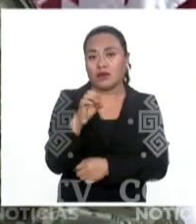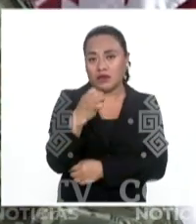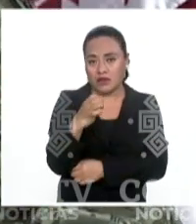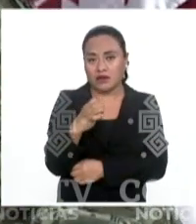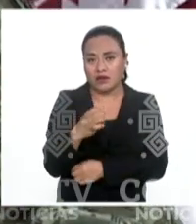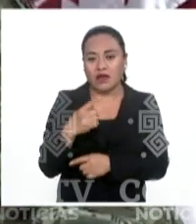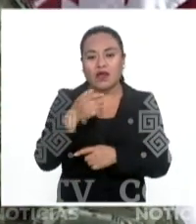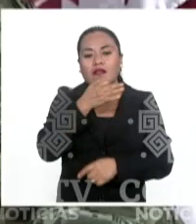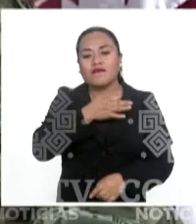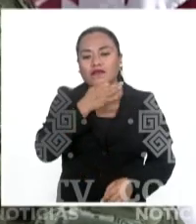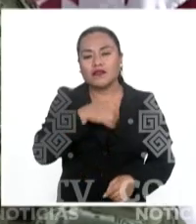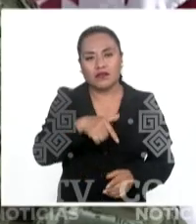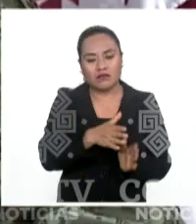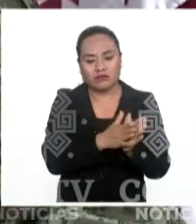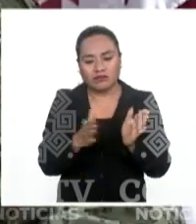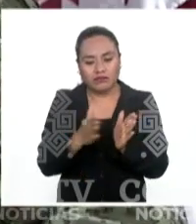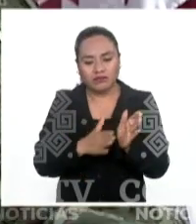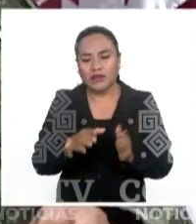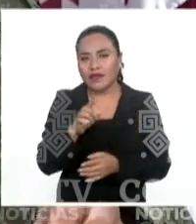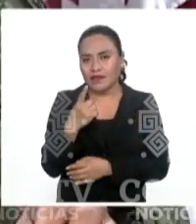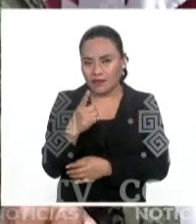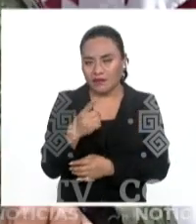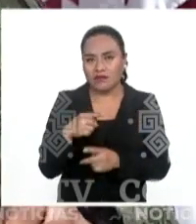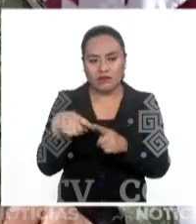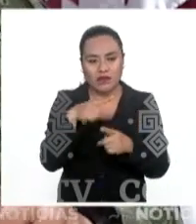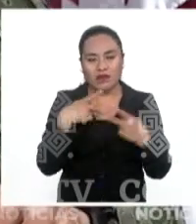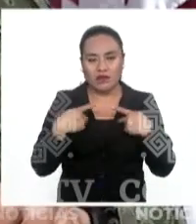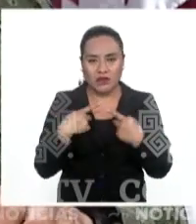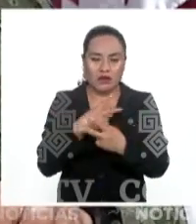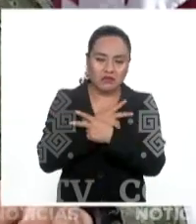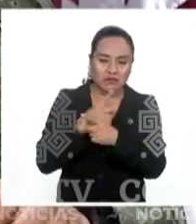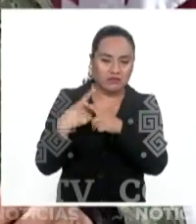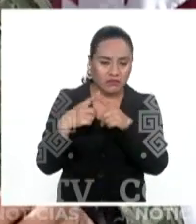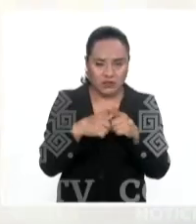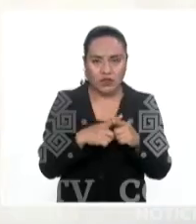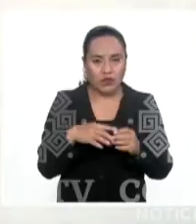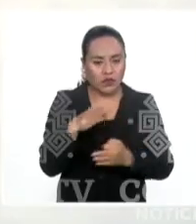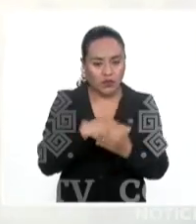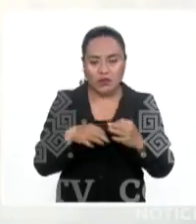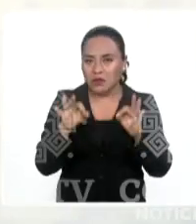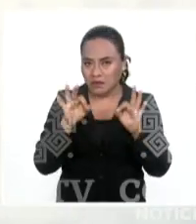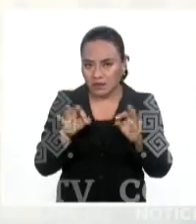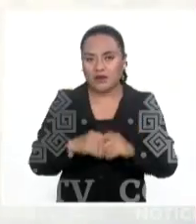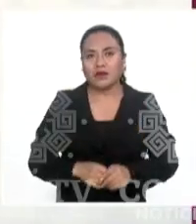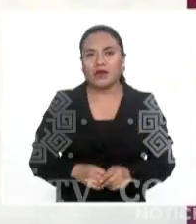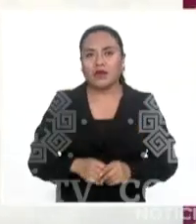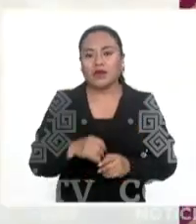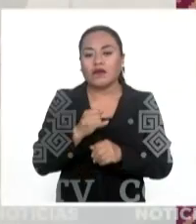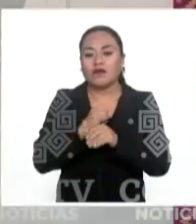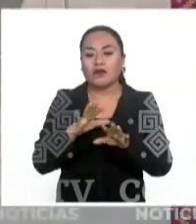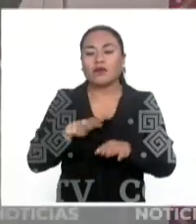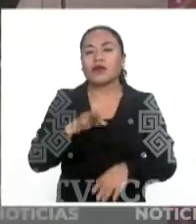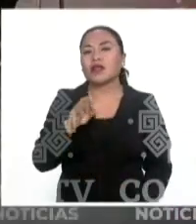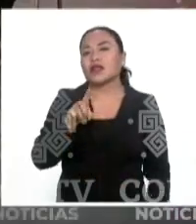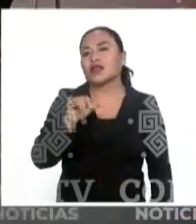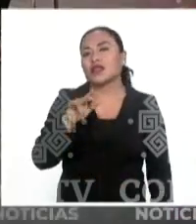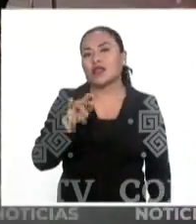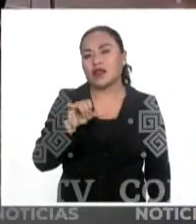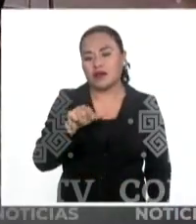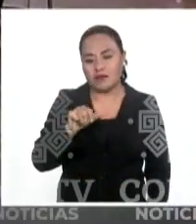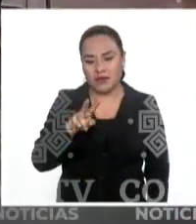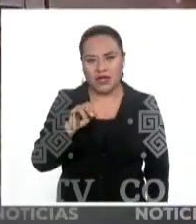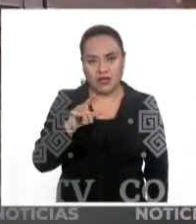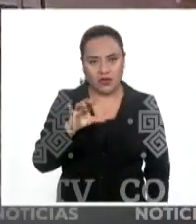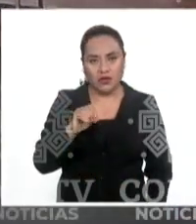marco de las fiestas decembrinas, transcurra todas estas actividades sin novedad. Con información de Liliana Velasco, Corte B